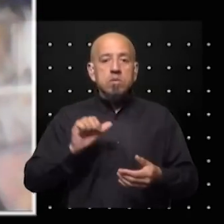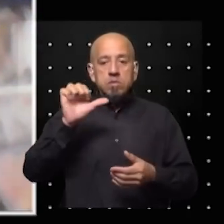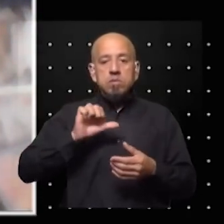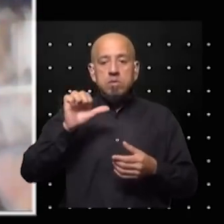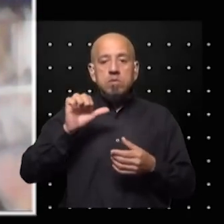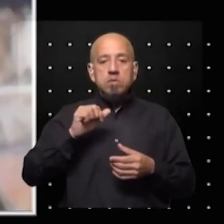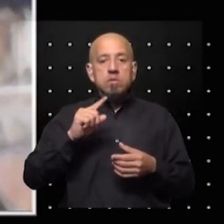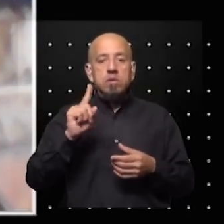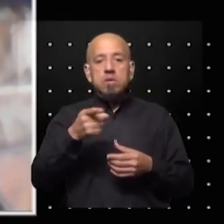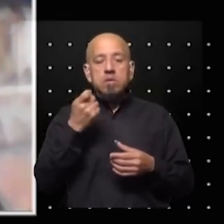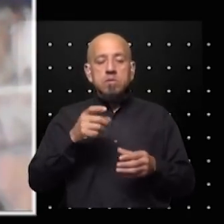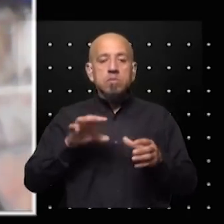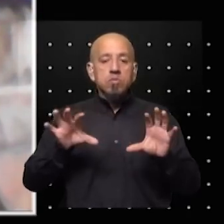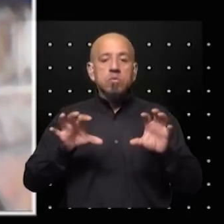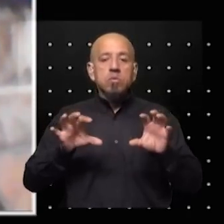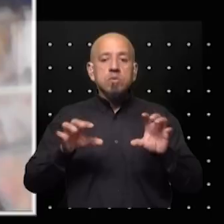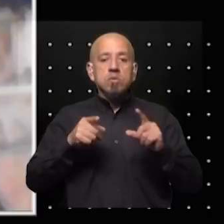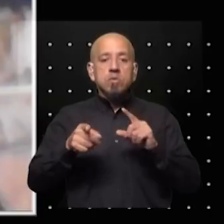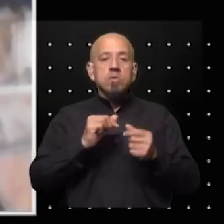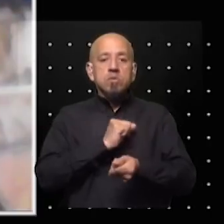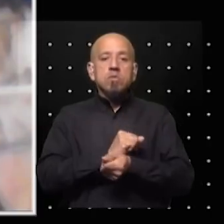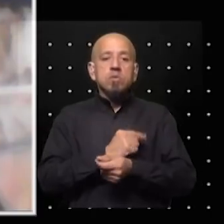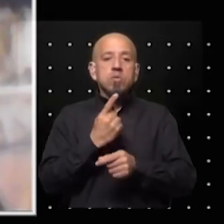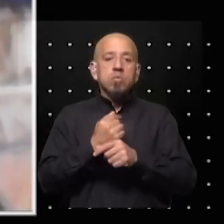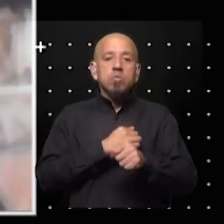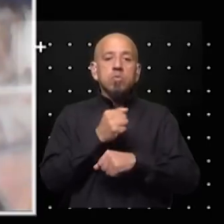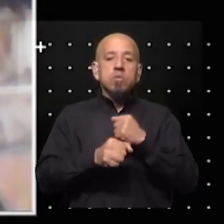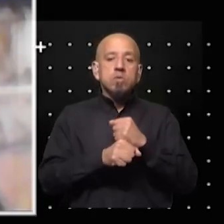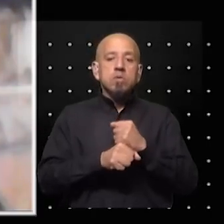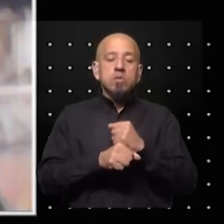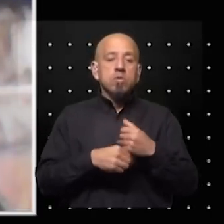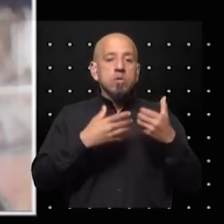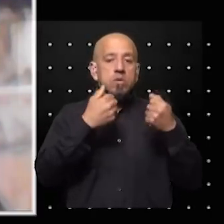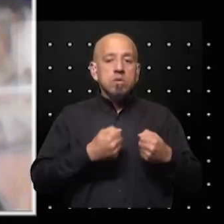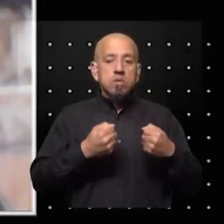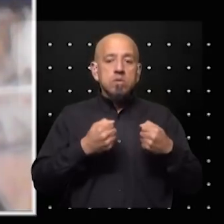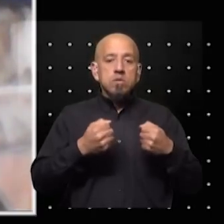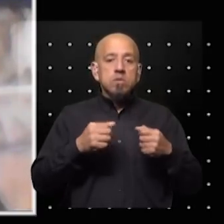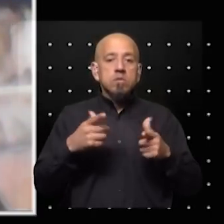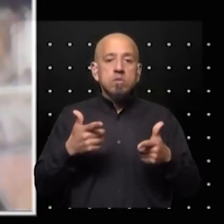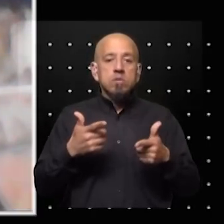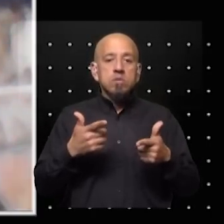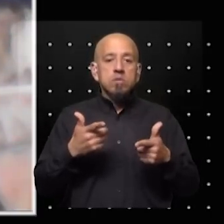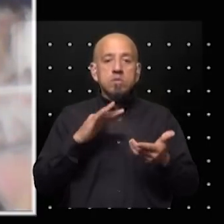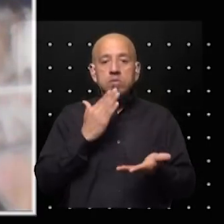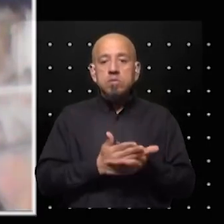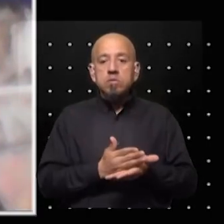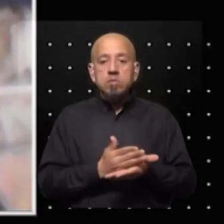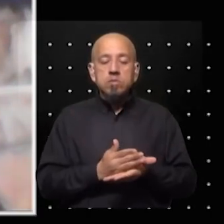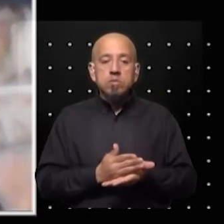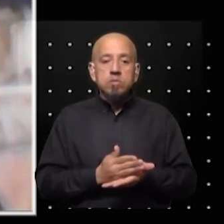exfuncionarios etcétera y estuvieron detenidos más de un año en cárceles sin condena y no tienen condena al día de hoy